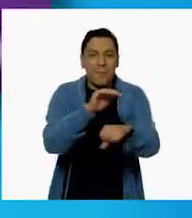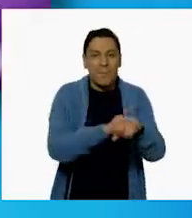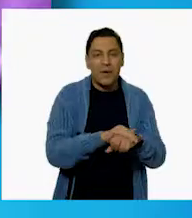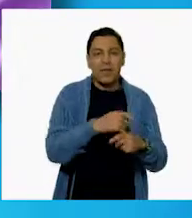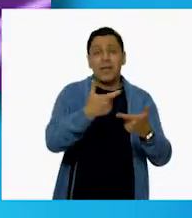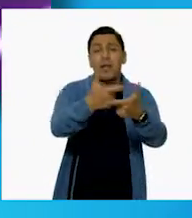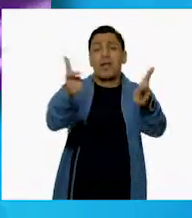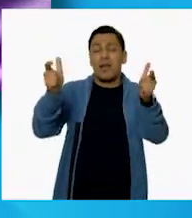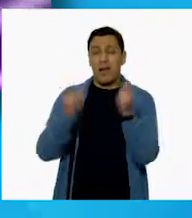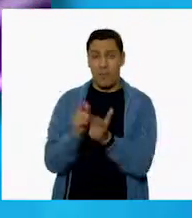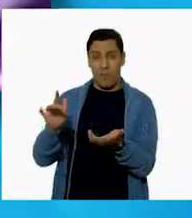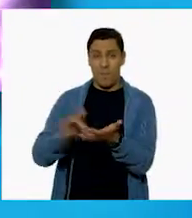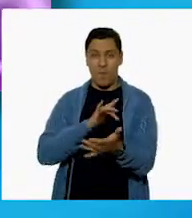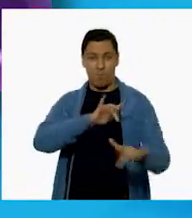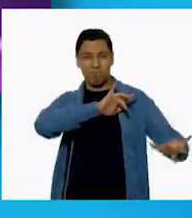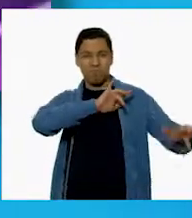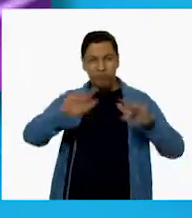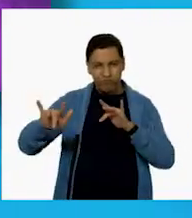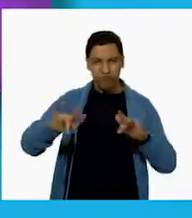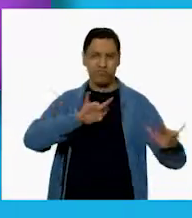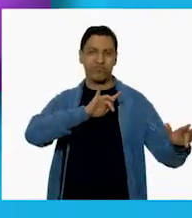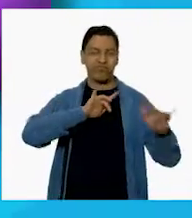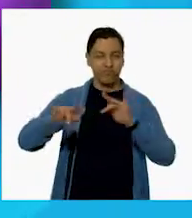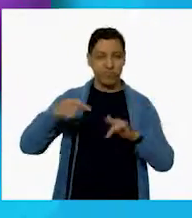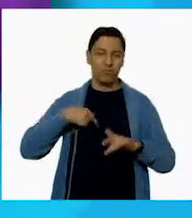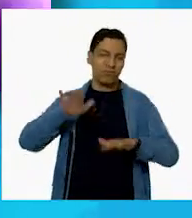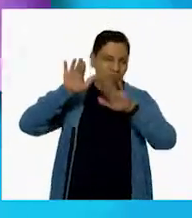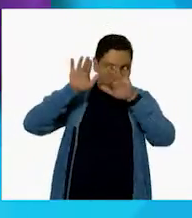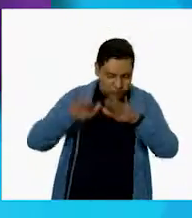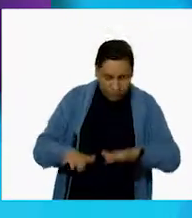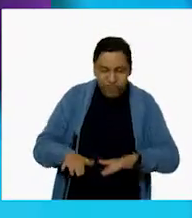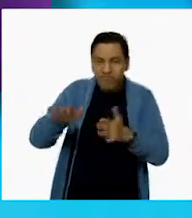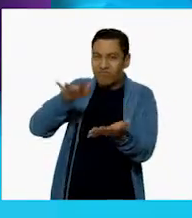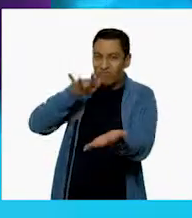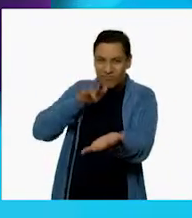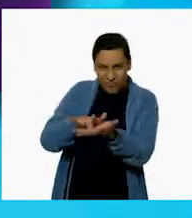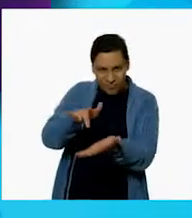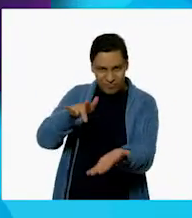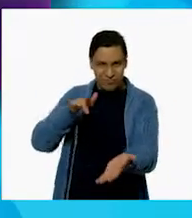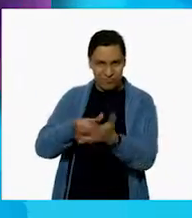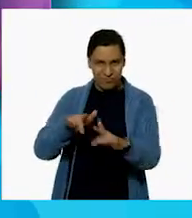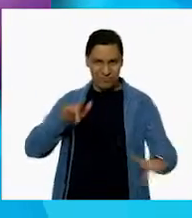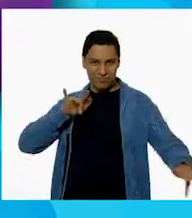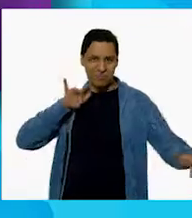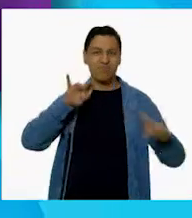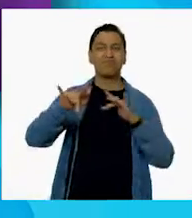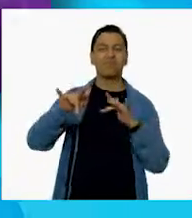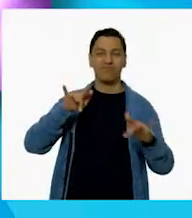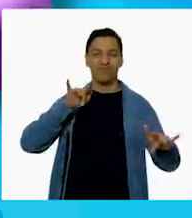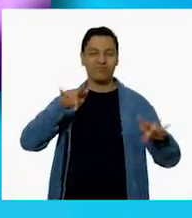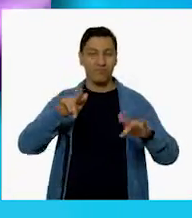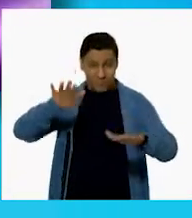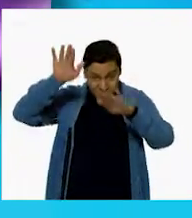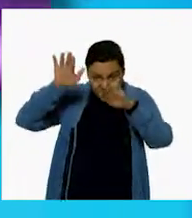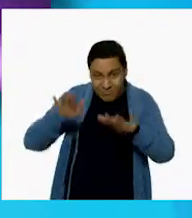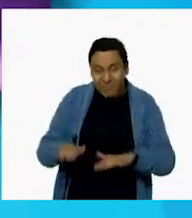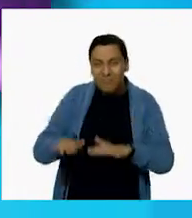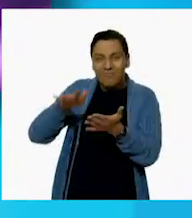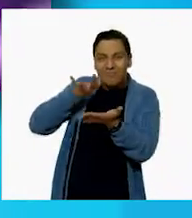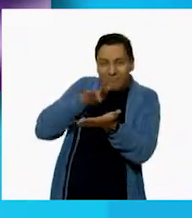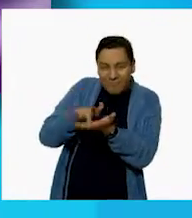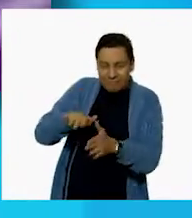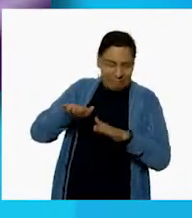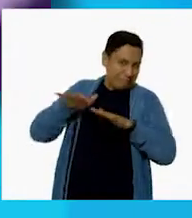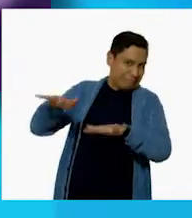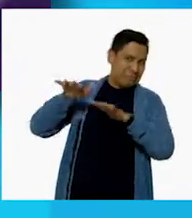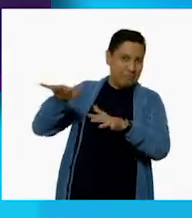de apoyo. Las admiro y las respeto, nuestra gran red de apoyo. Las admiro y las respeto, nuestra gran